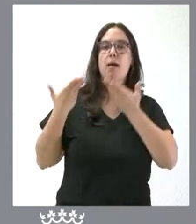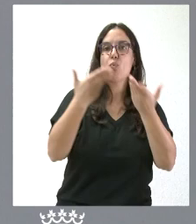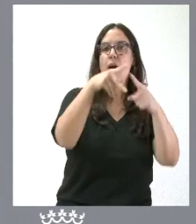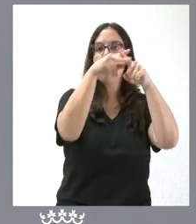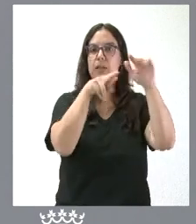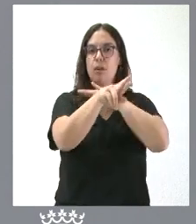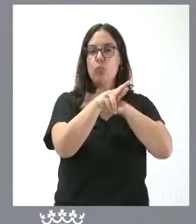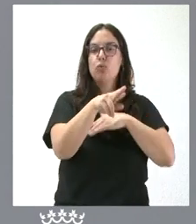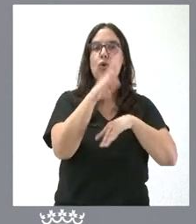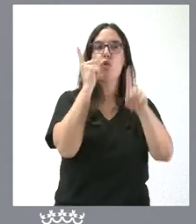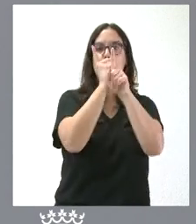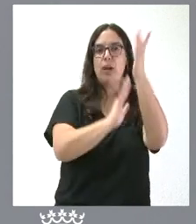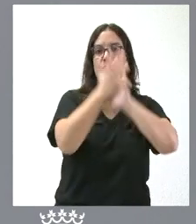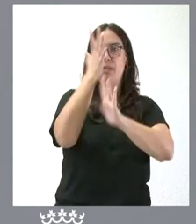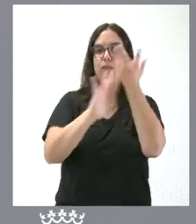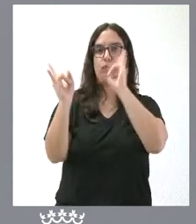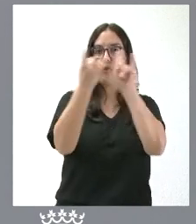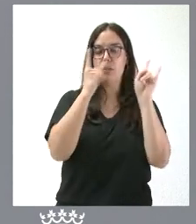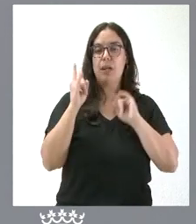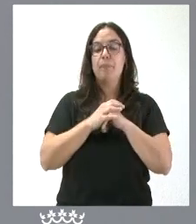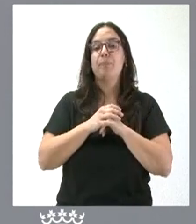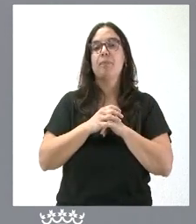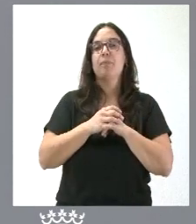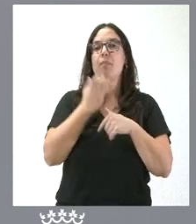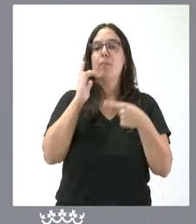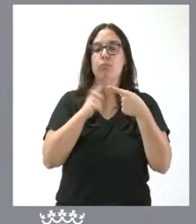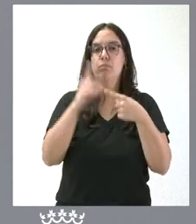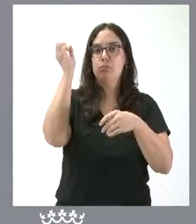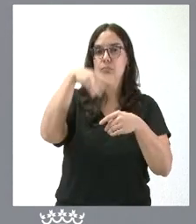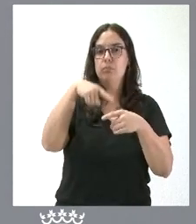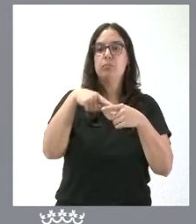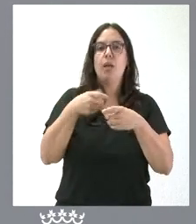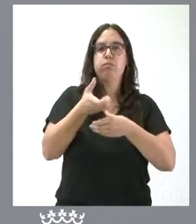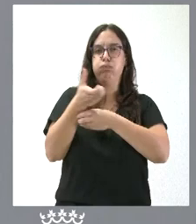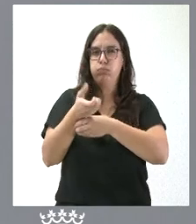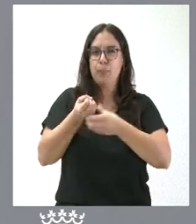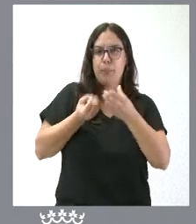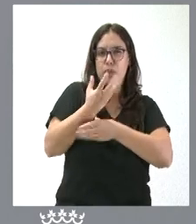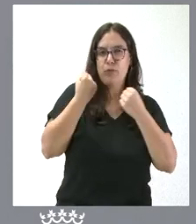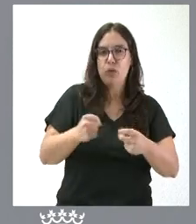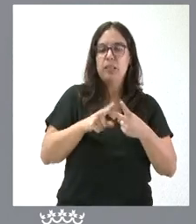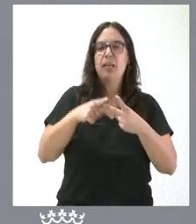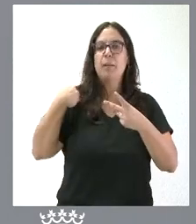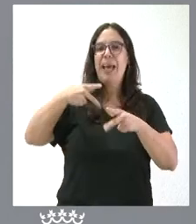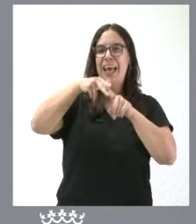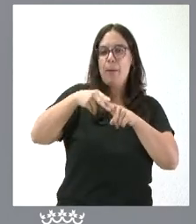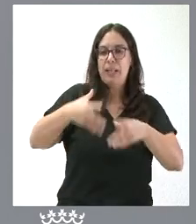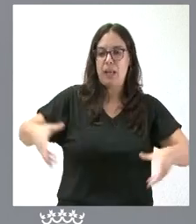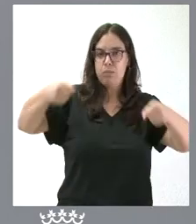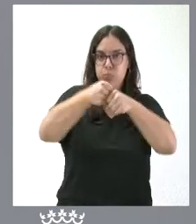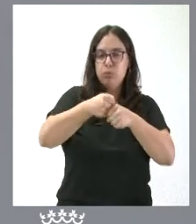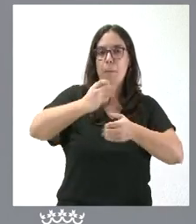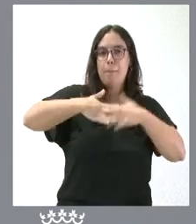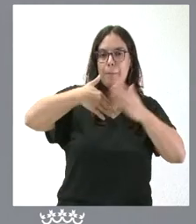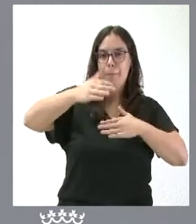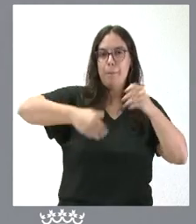estos vehículos contra incendios forestales. Un kit de extinción de alta presión, la estructura aporta herramientas manuales para extinción